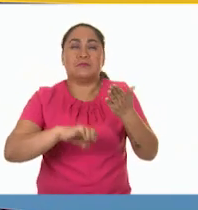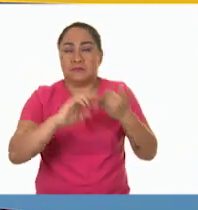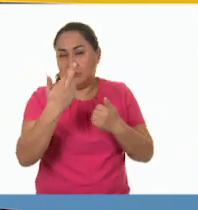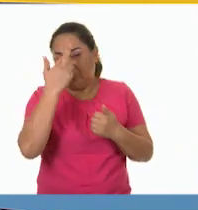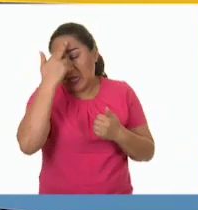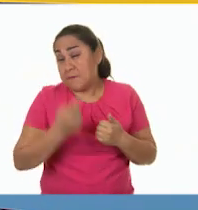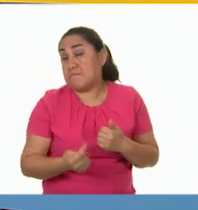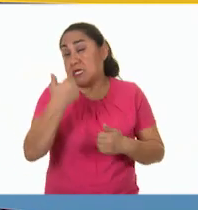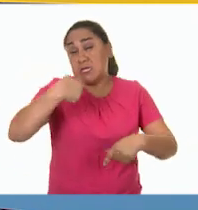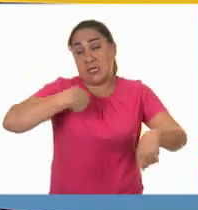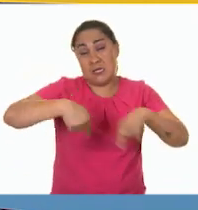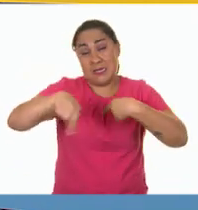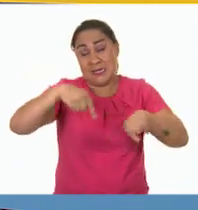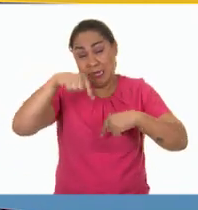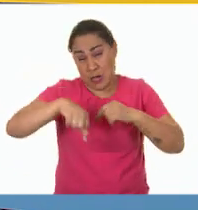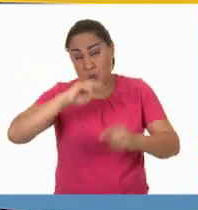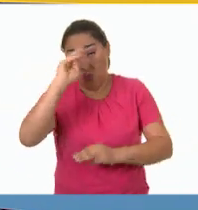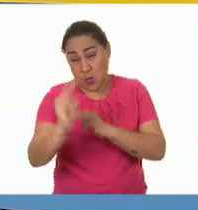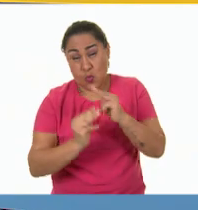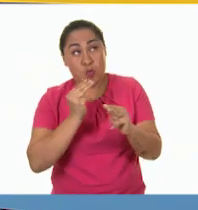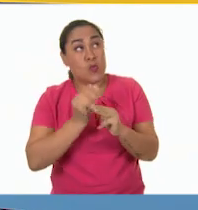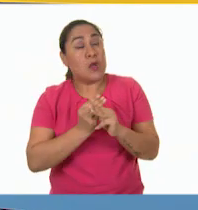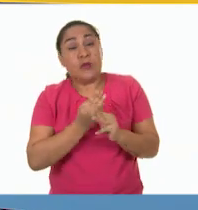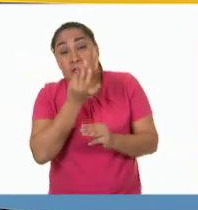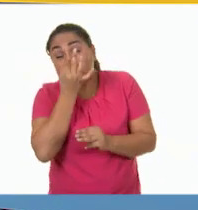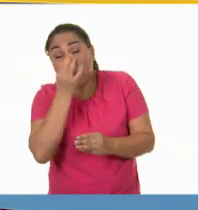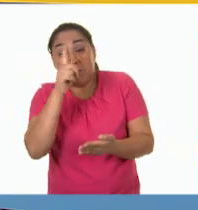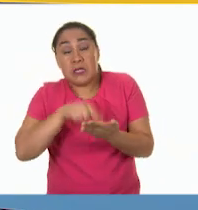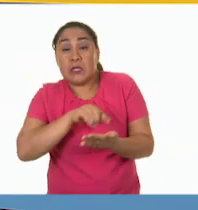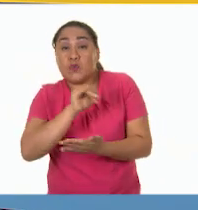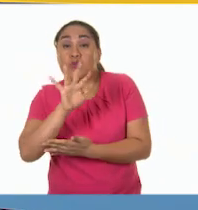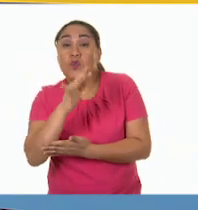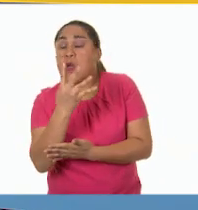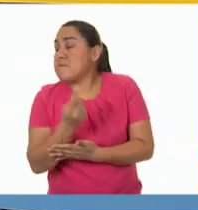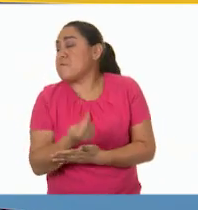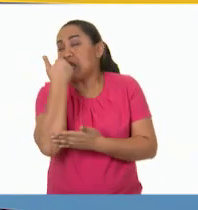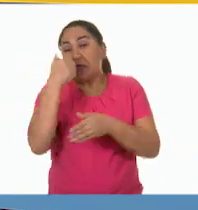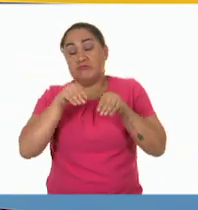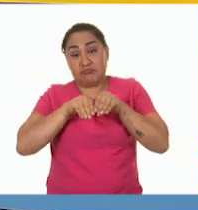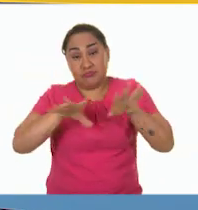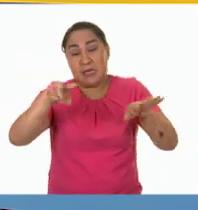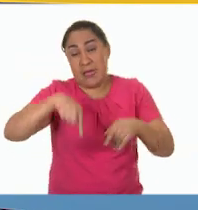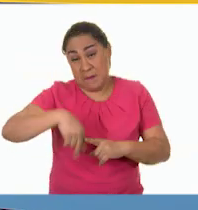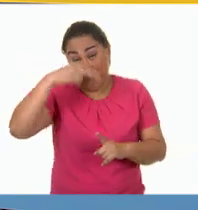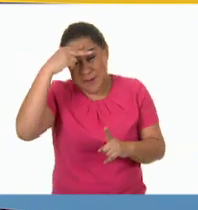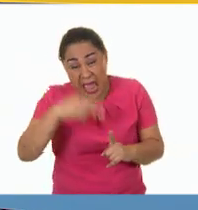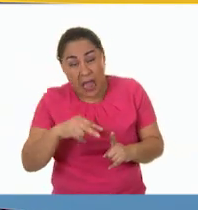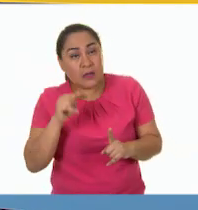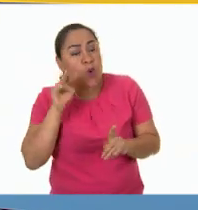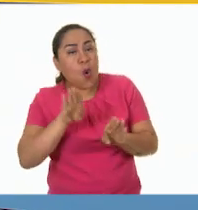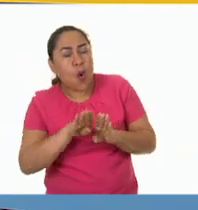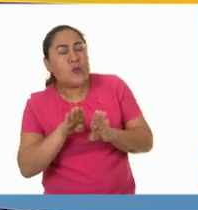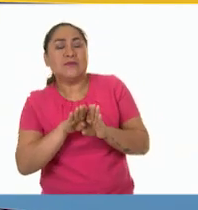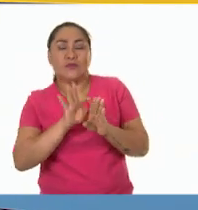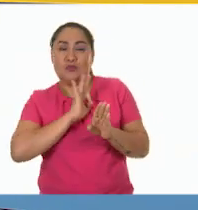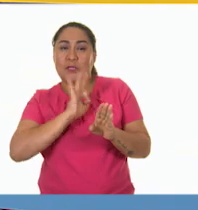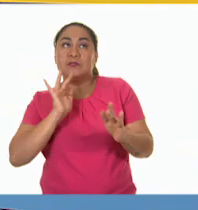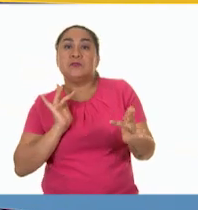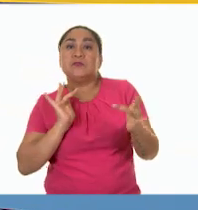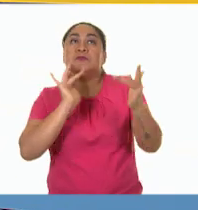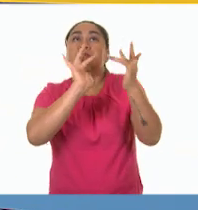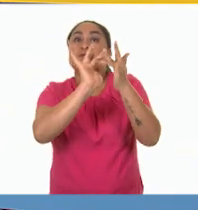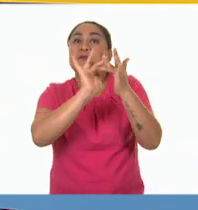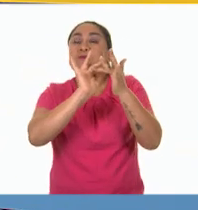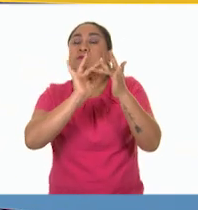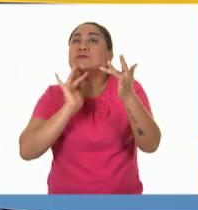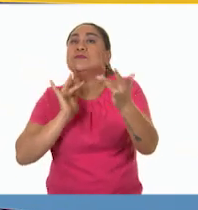en el mundo en ser transmitido apenas fue en el año de 1954. México con esto estaba buscando conectarse con el todo